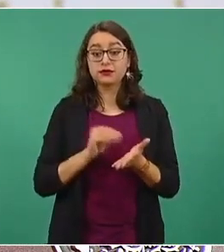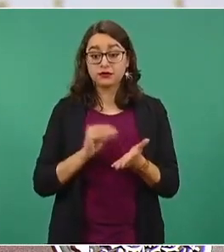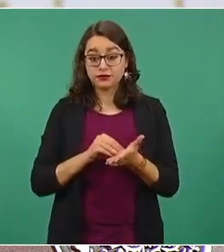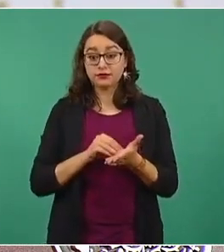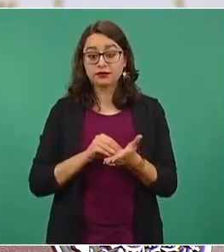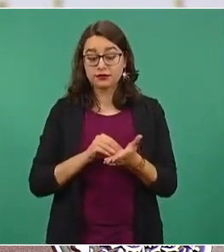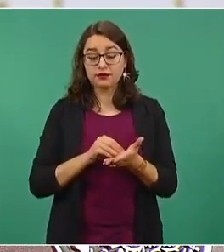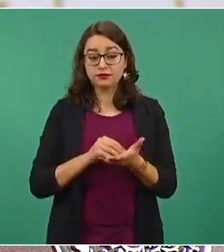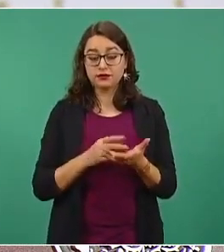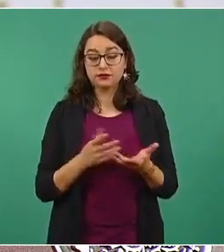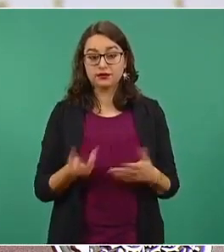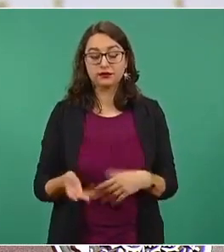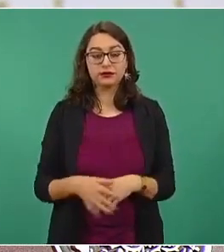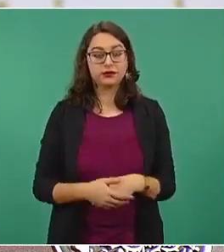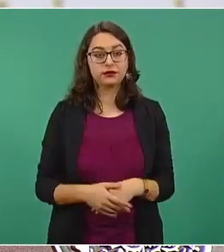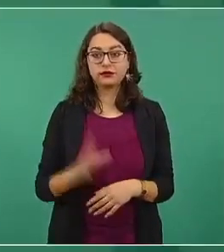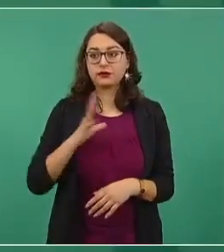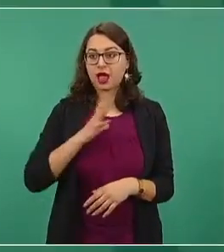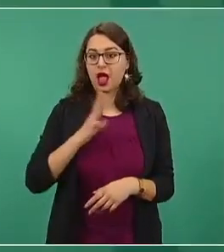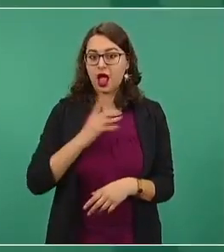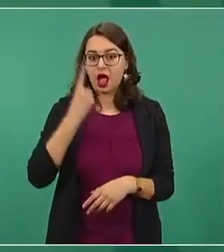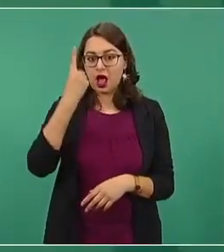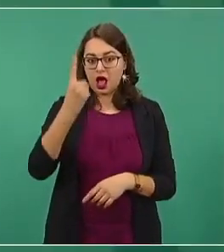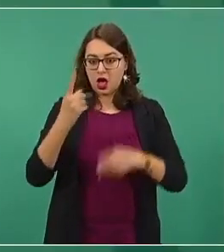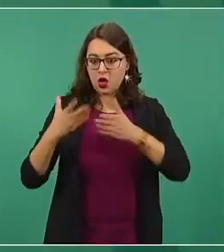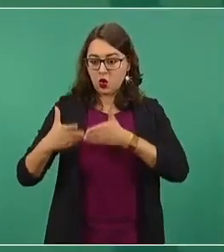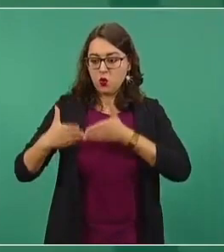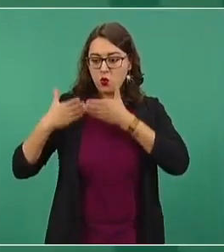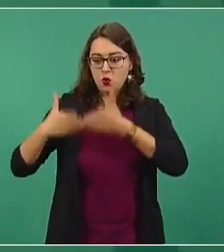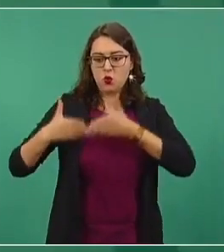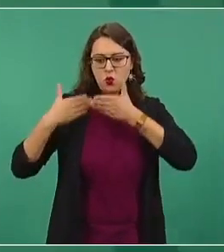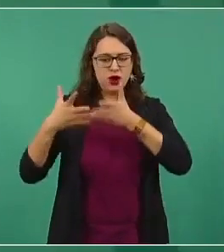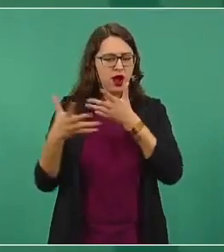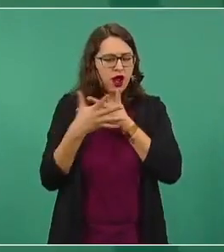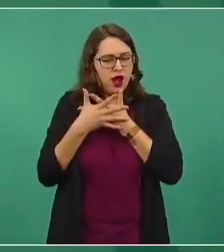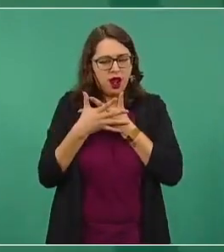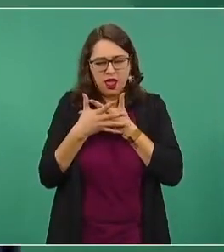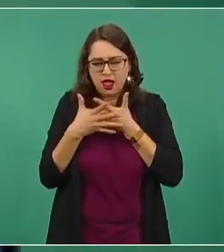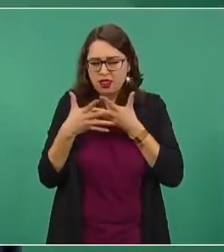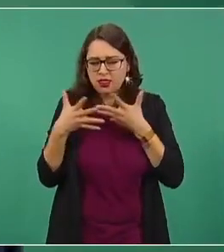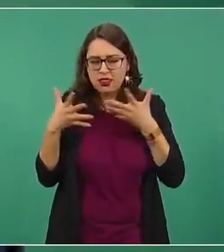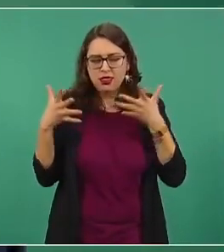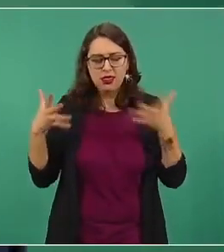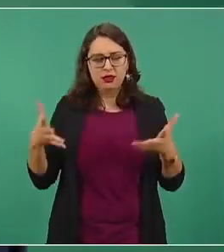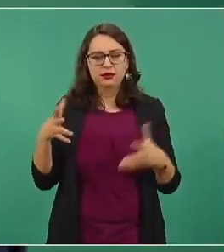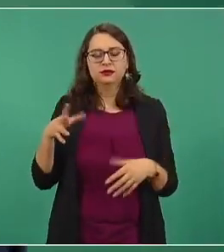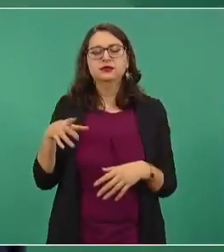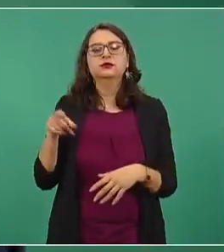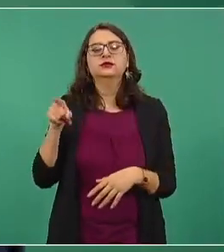de un barco, de un buqueteanque que quería